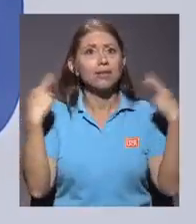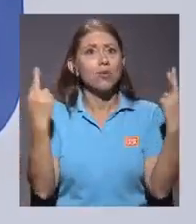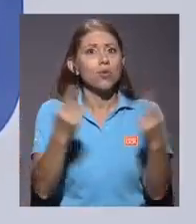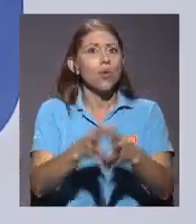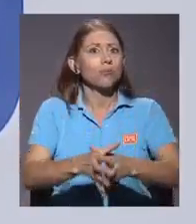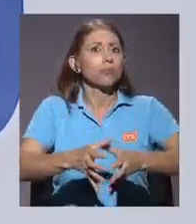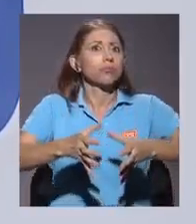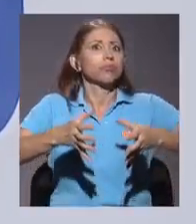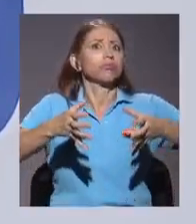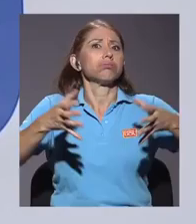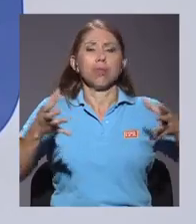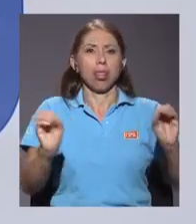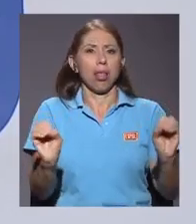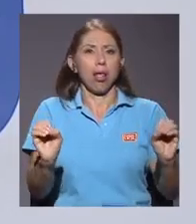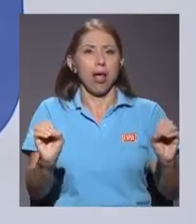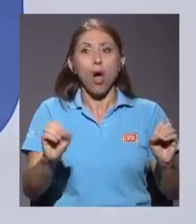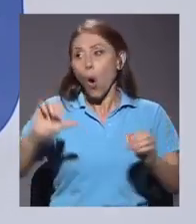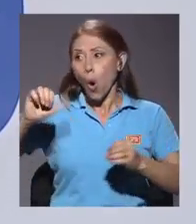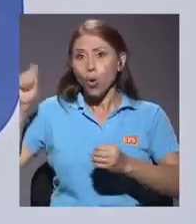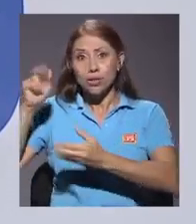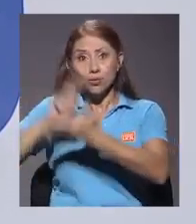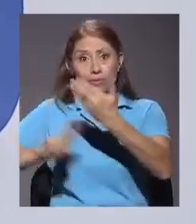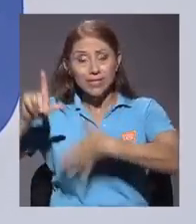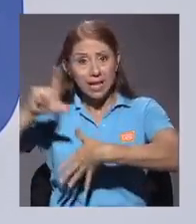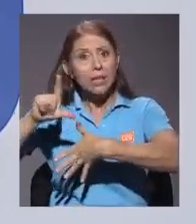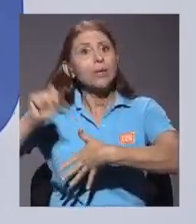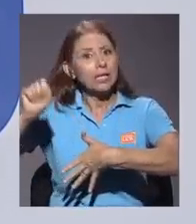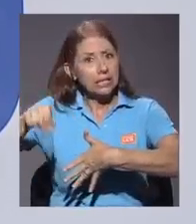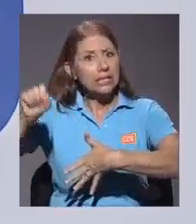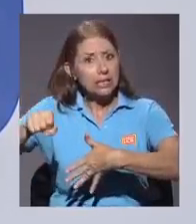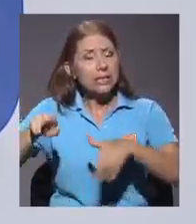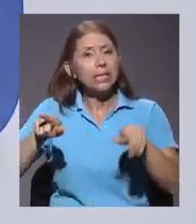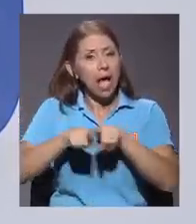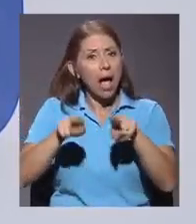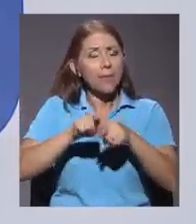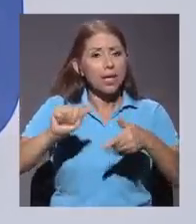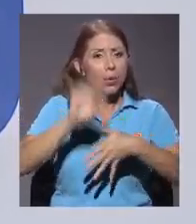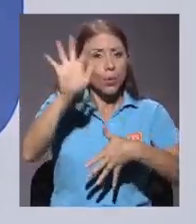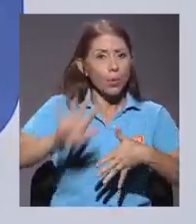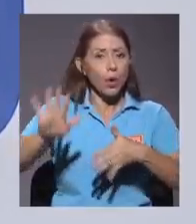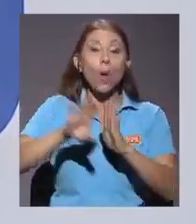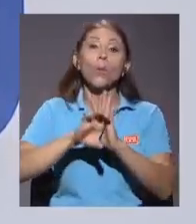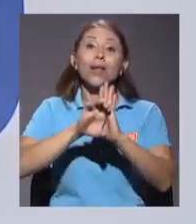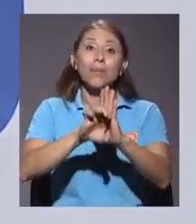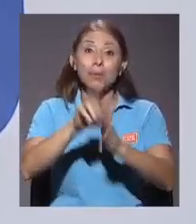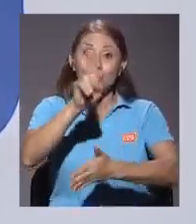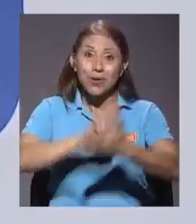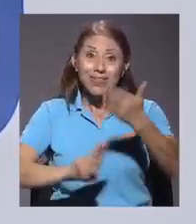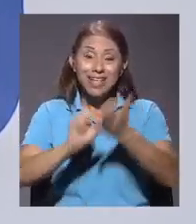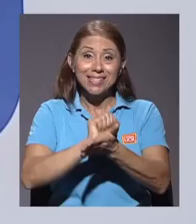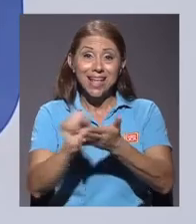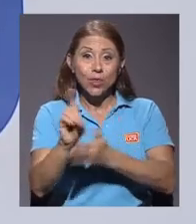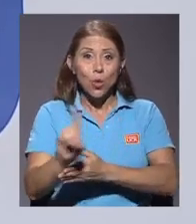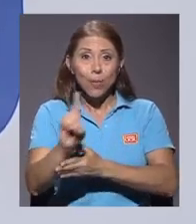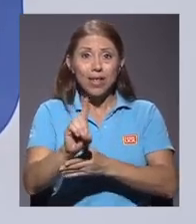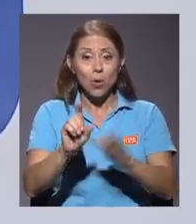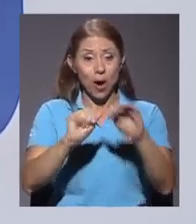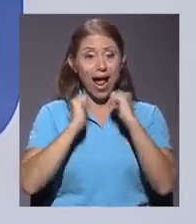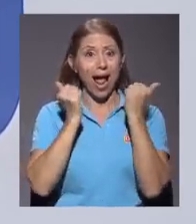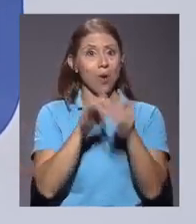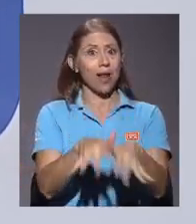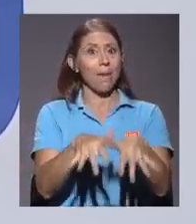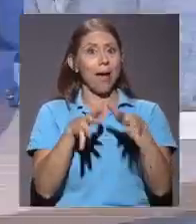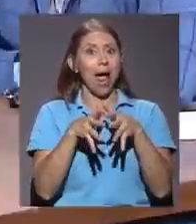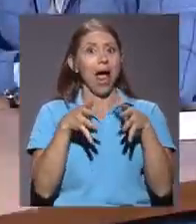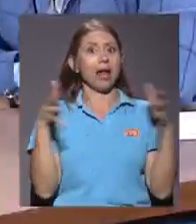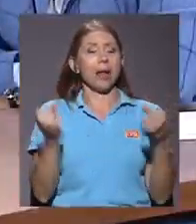encuentran muchas otras universidades en Latinoamérica e incluso en el Caribe. La Universidad de Santo Domingo, por ejemplo, tiene un aula magna con capacidad para varios miles